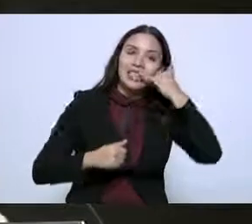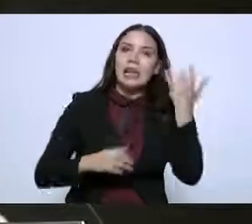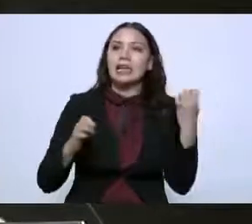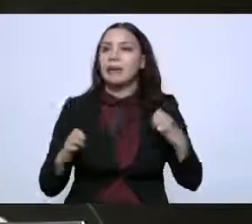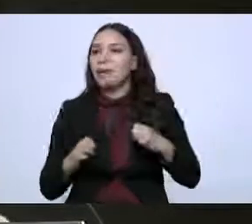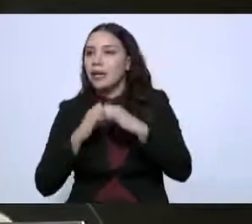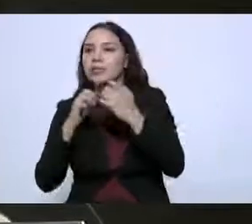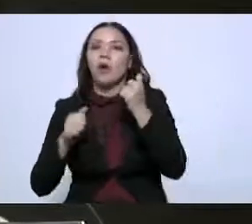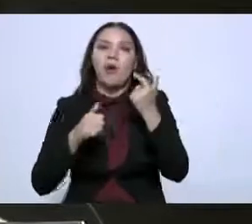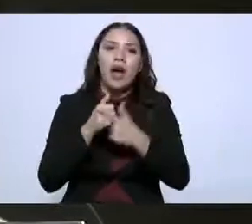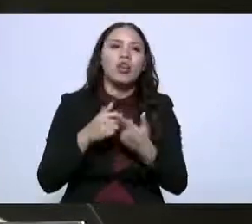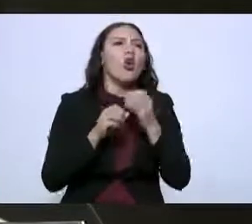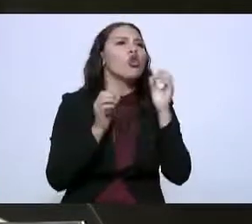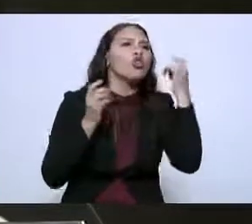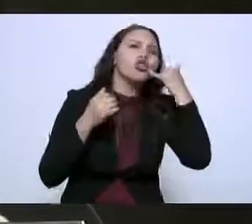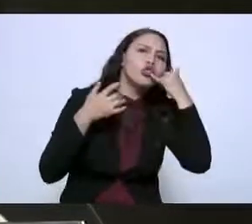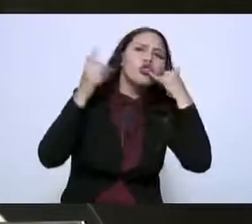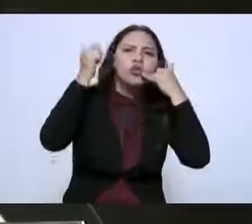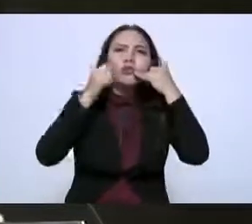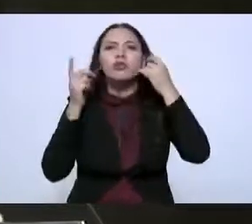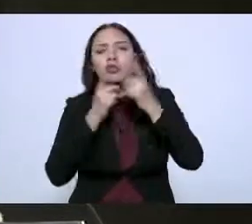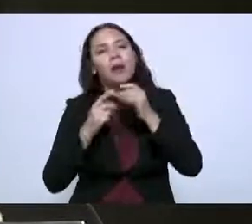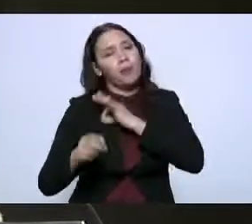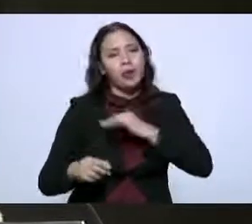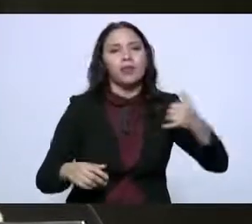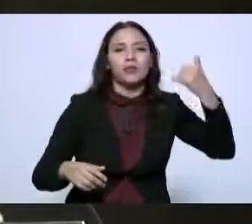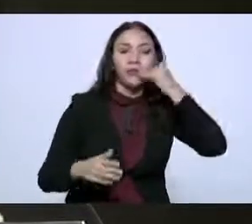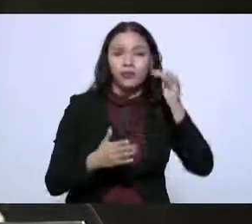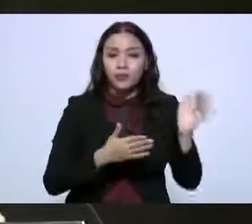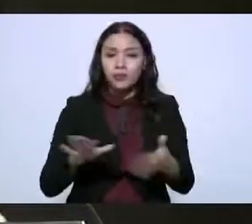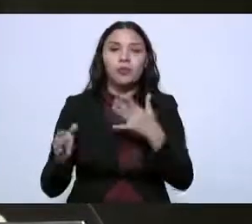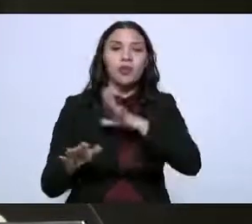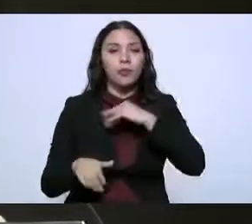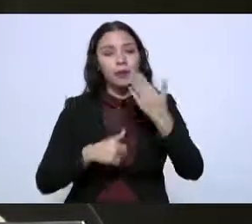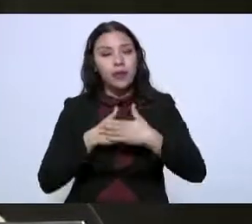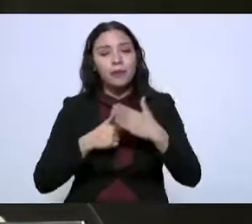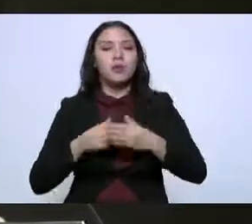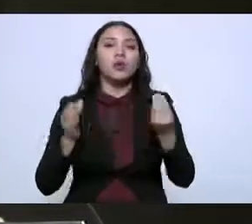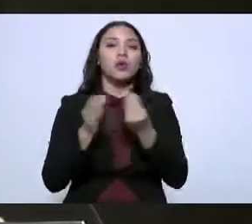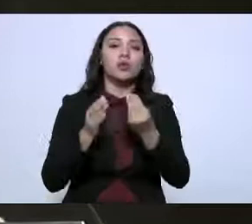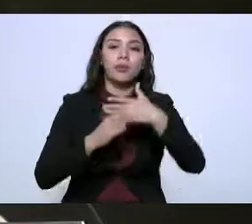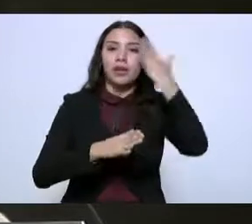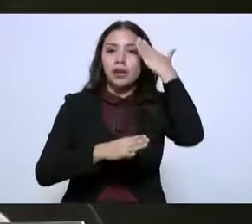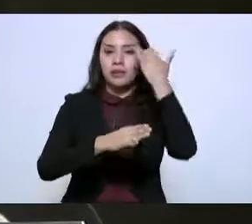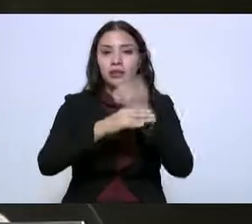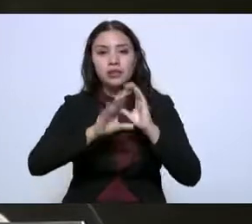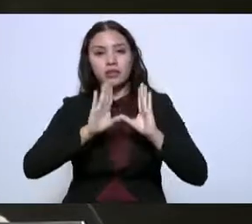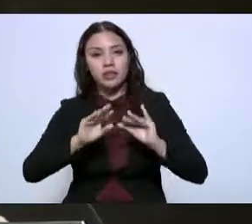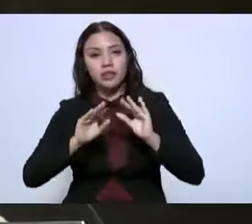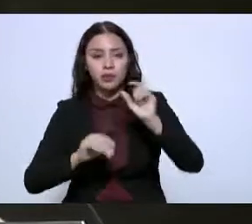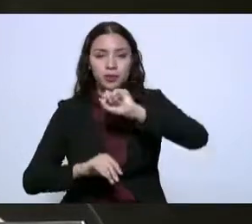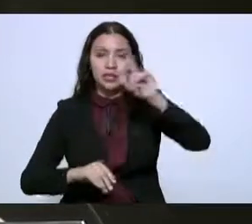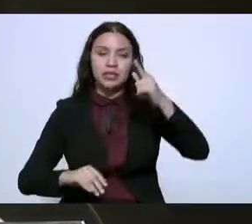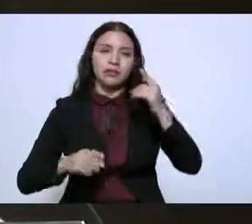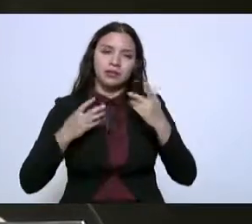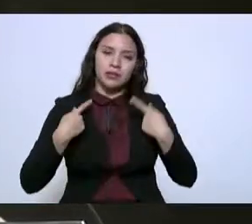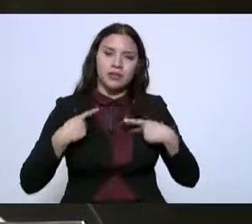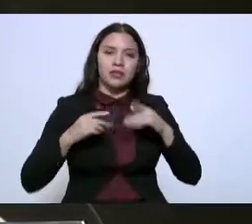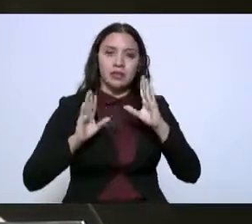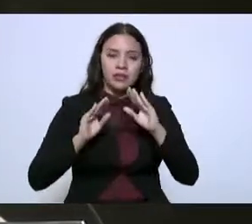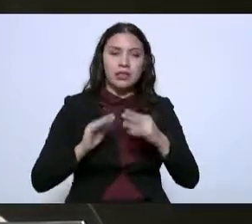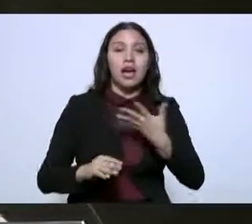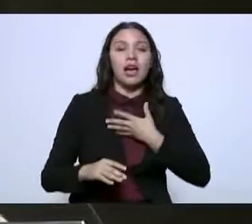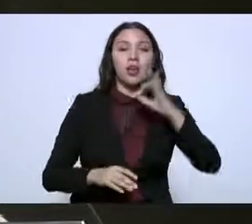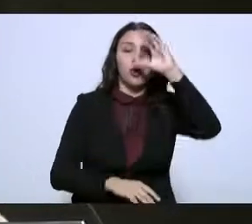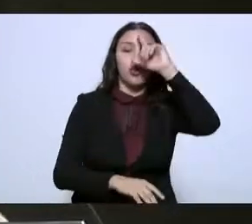turística en la siguiente página en los cursos de capacitación y profesionalización tenemos los de